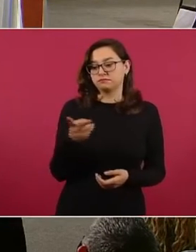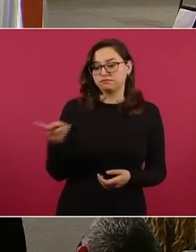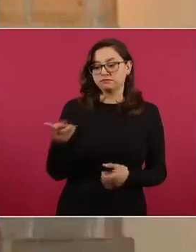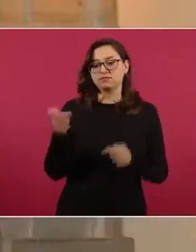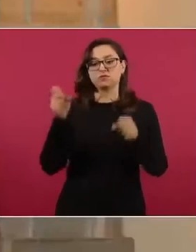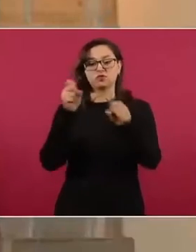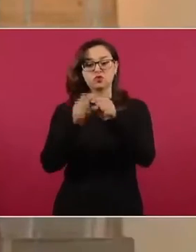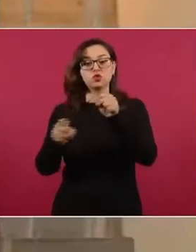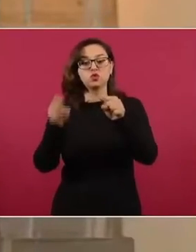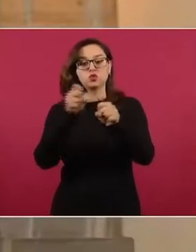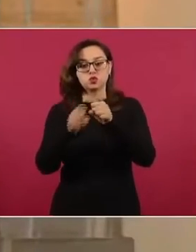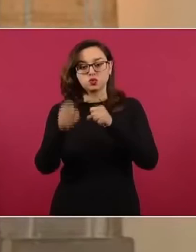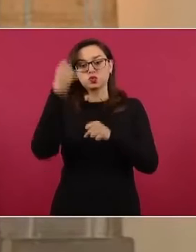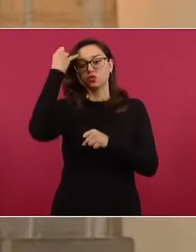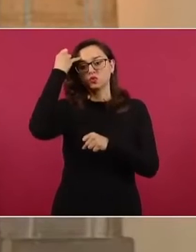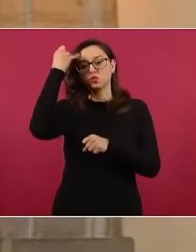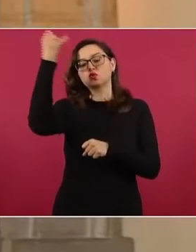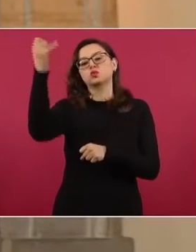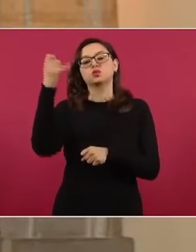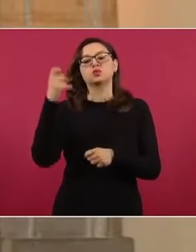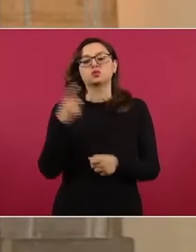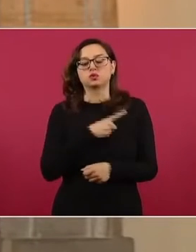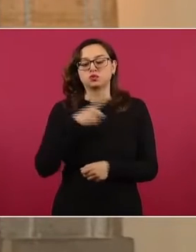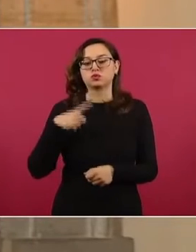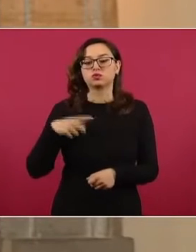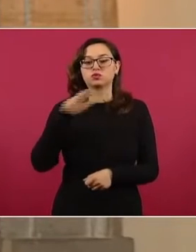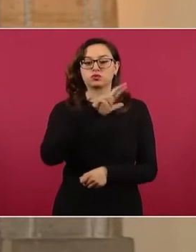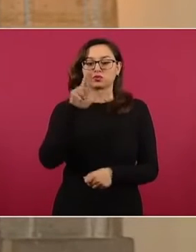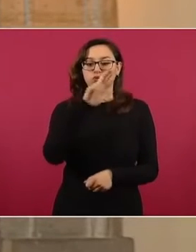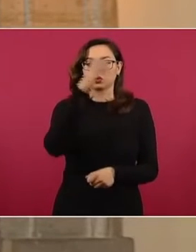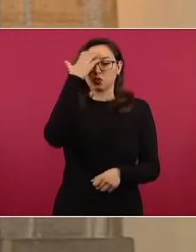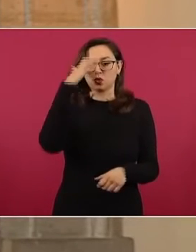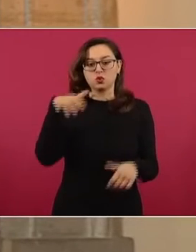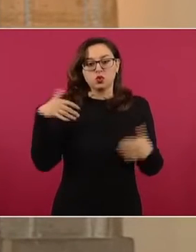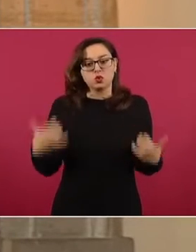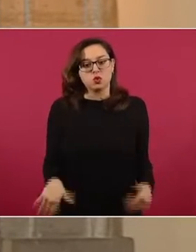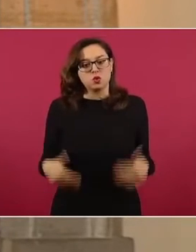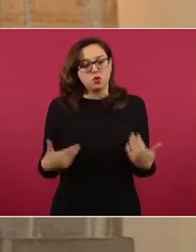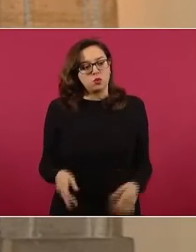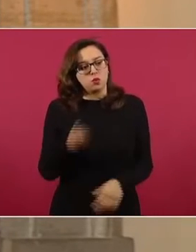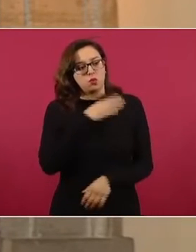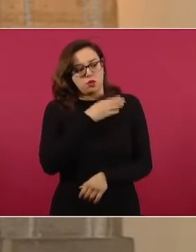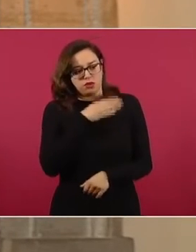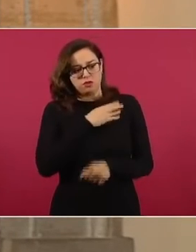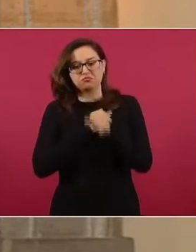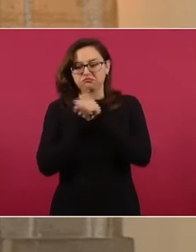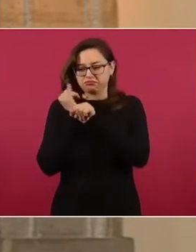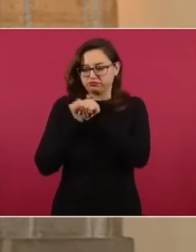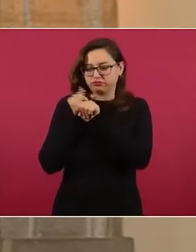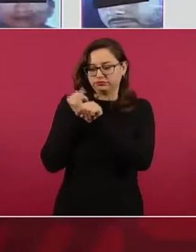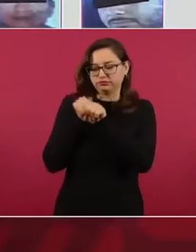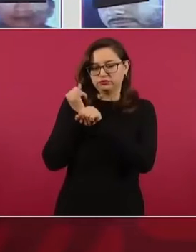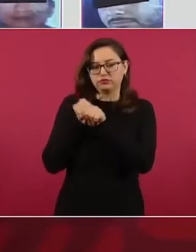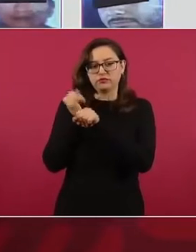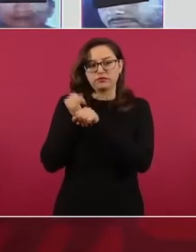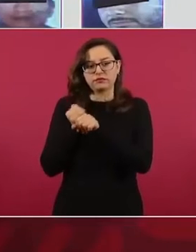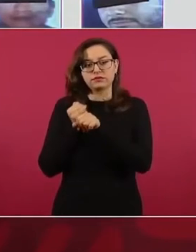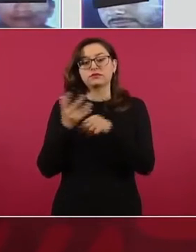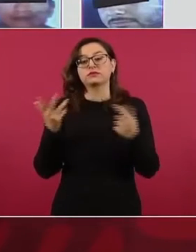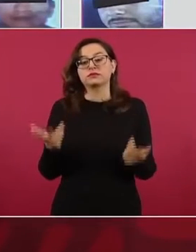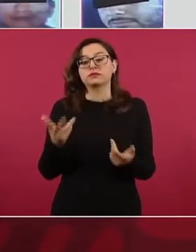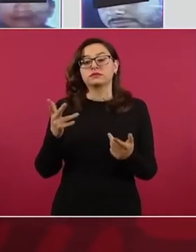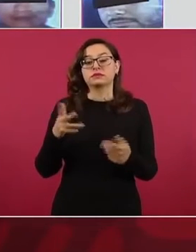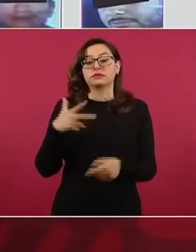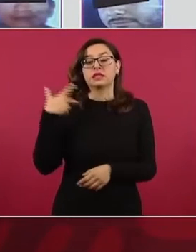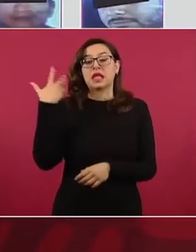Queremos reconocer el trabajo de investigación. Se hizo la recolección y análisis de más de 500 horas